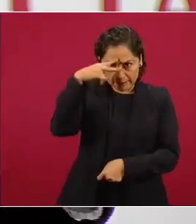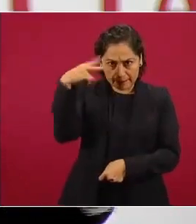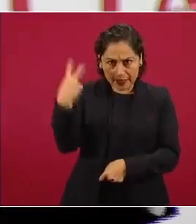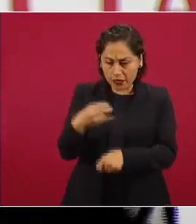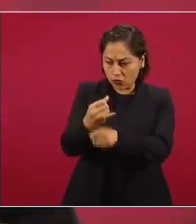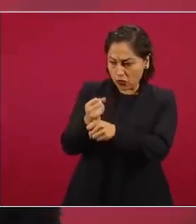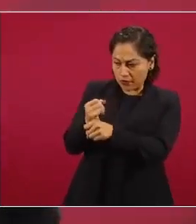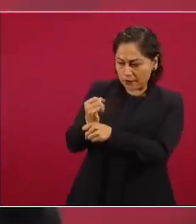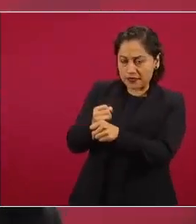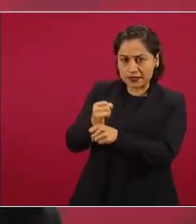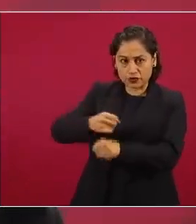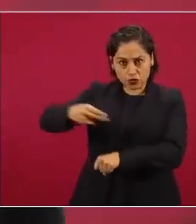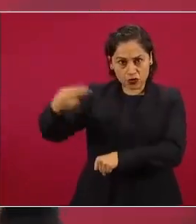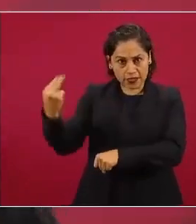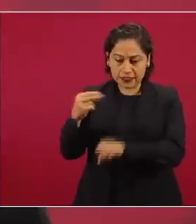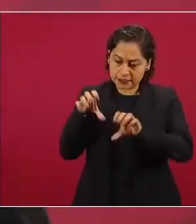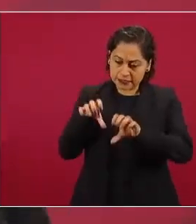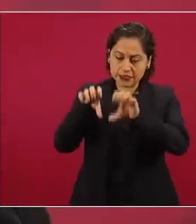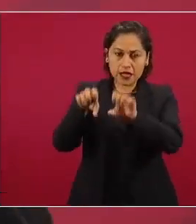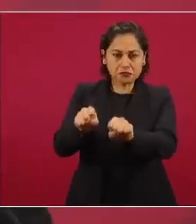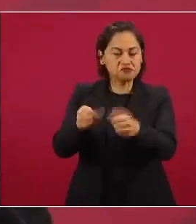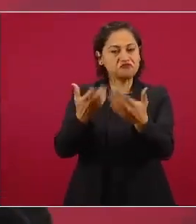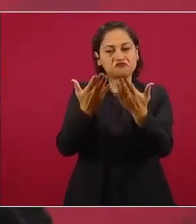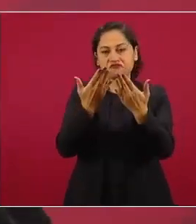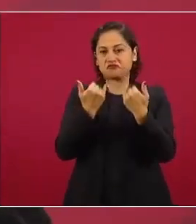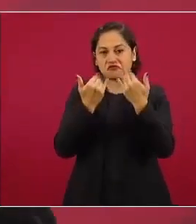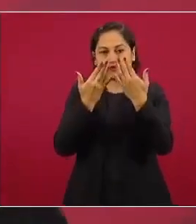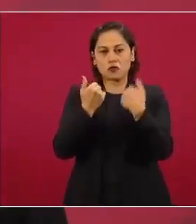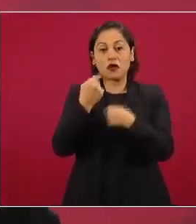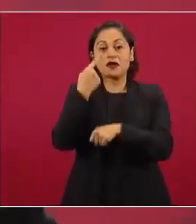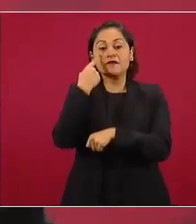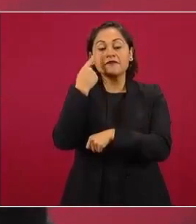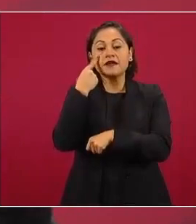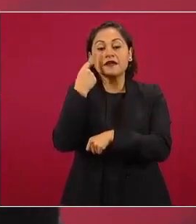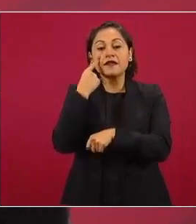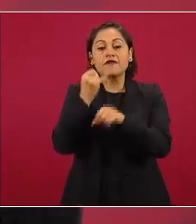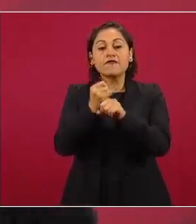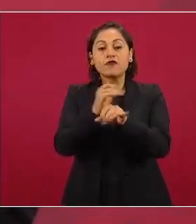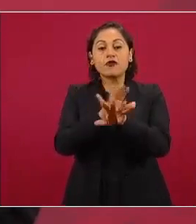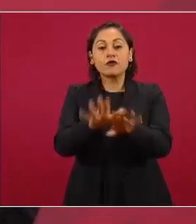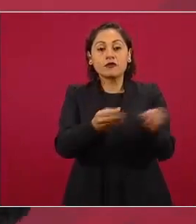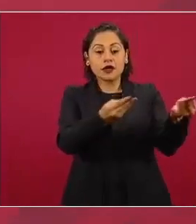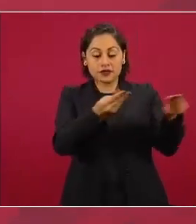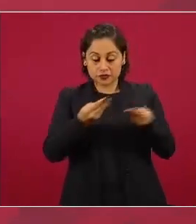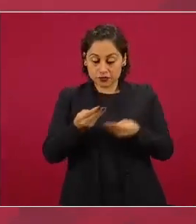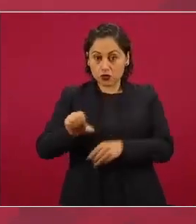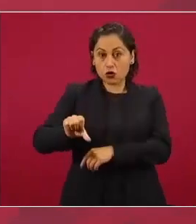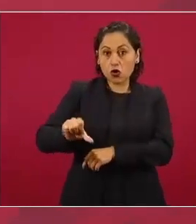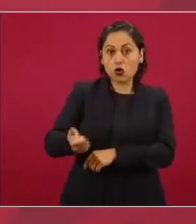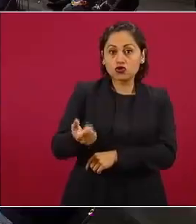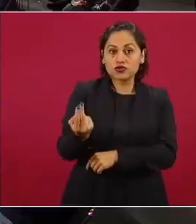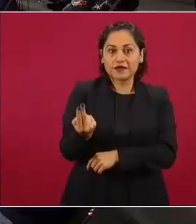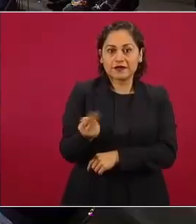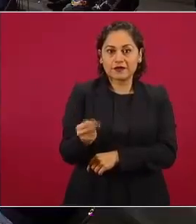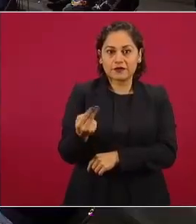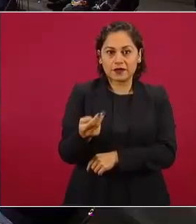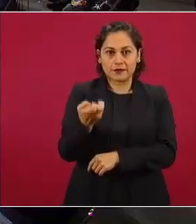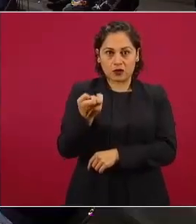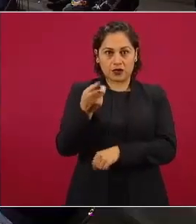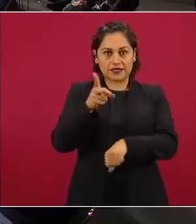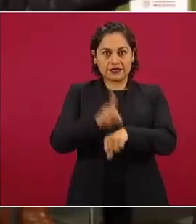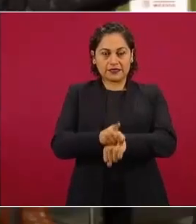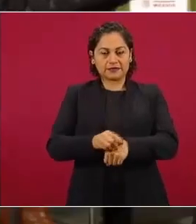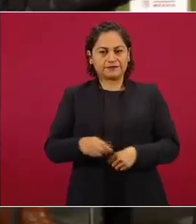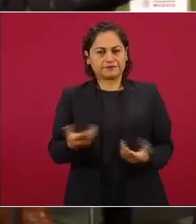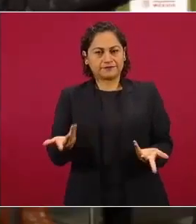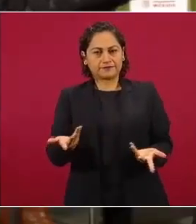general Cienfuegos no existe la evidencia se recibió el día 11 de noviembre esa era la primera entonces no hubo